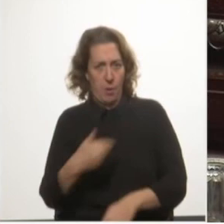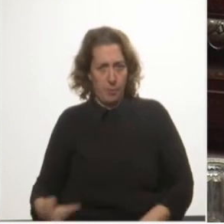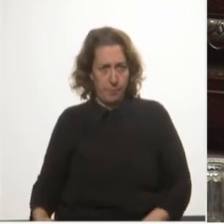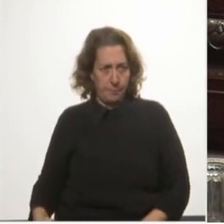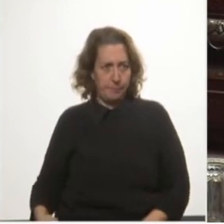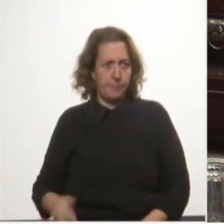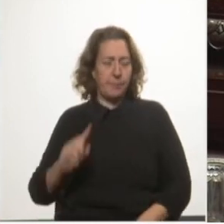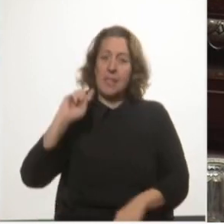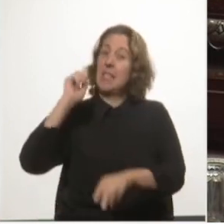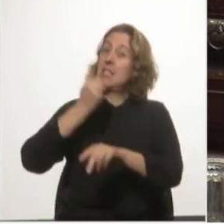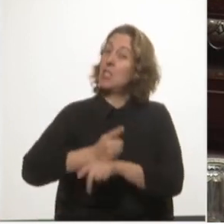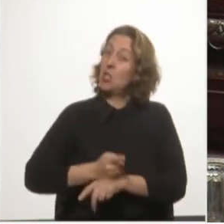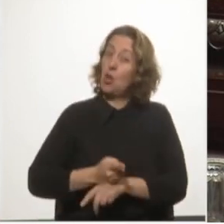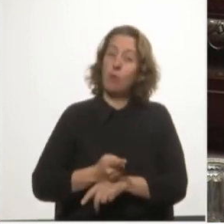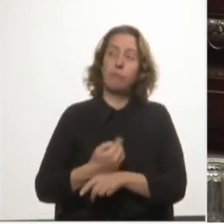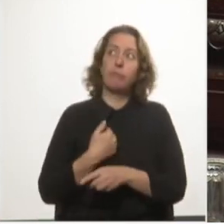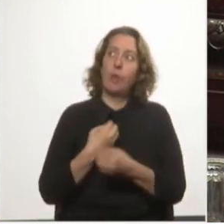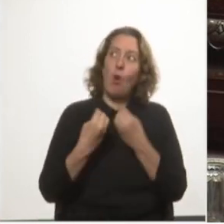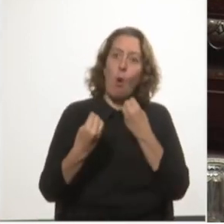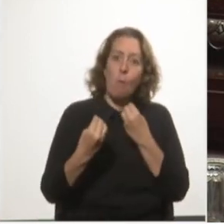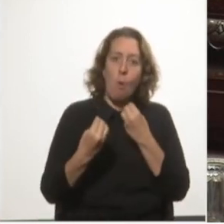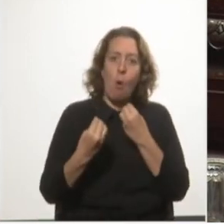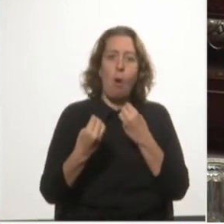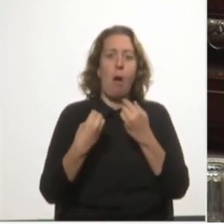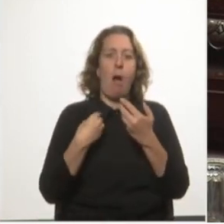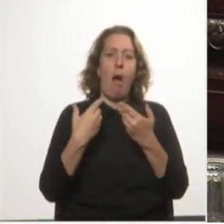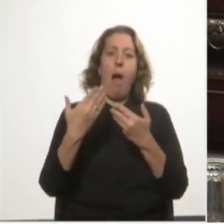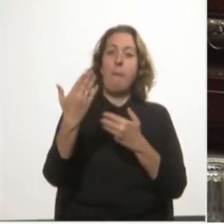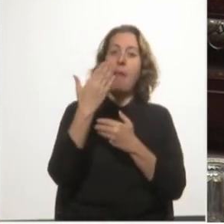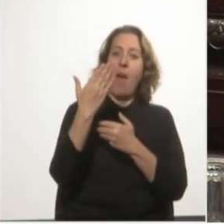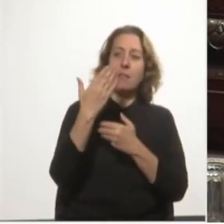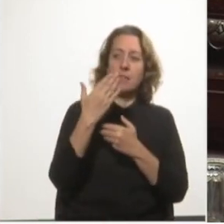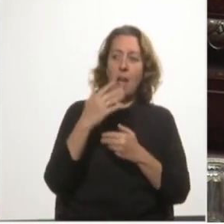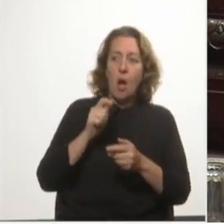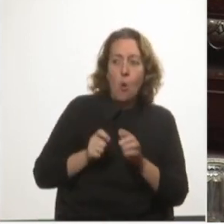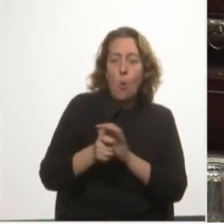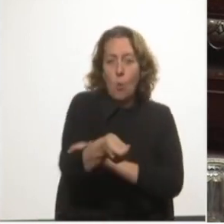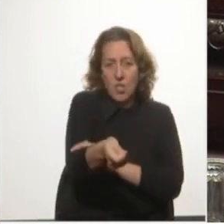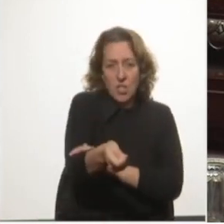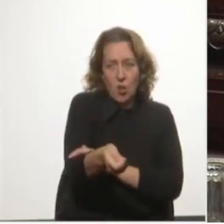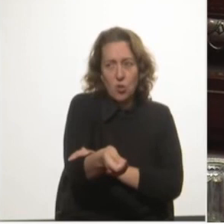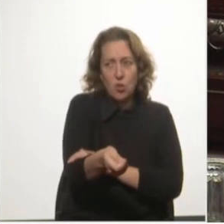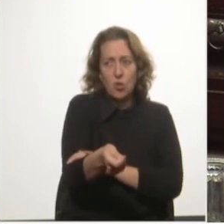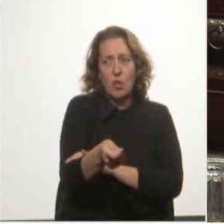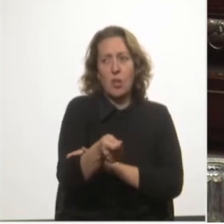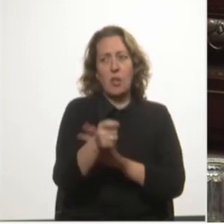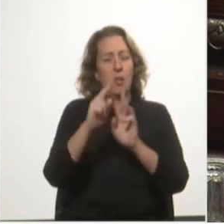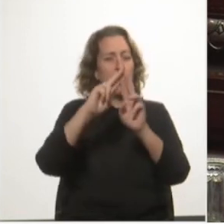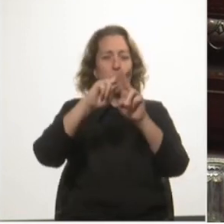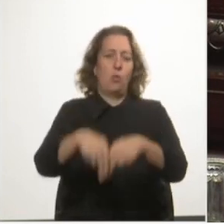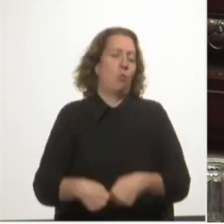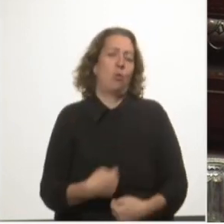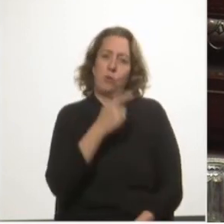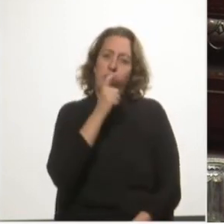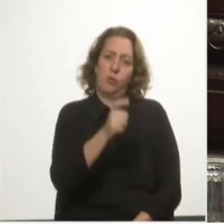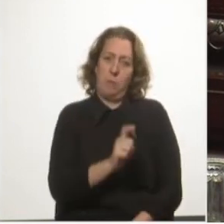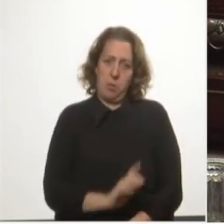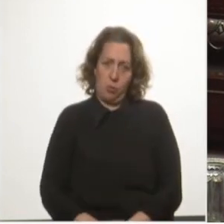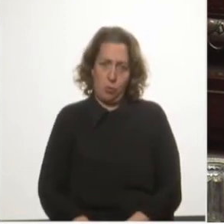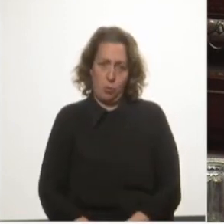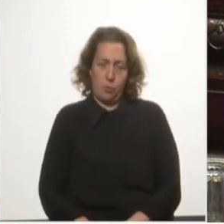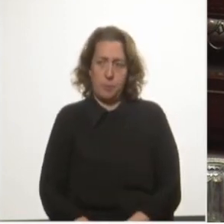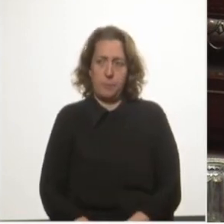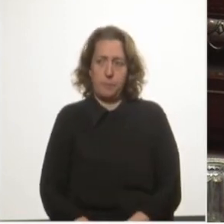tomada bajo amenaza, bajo amenaza de un juicio de escasos, si no nulos, fundamentos.